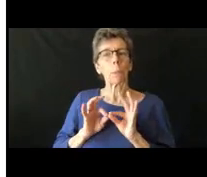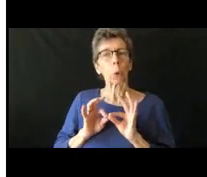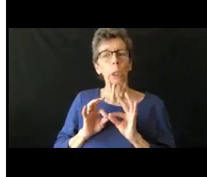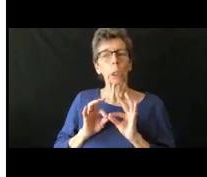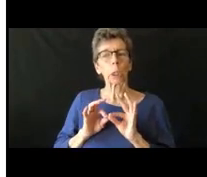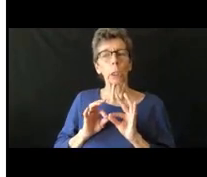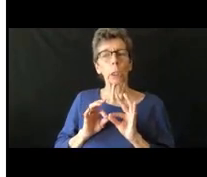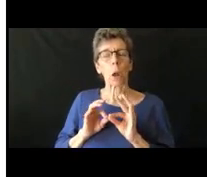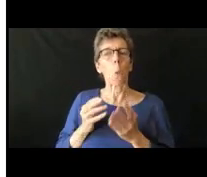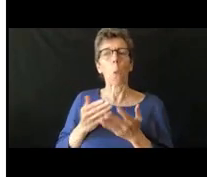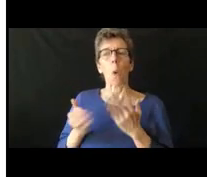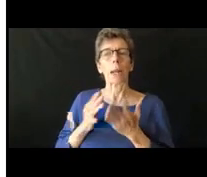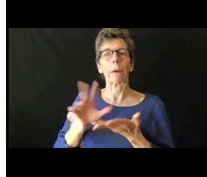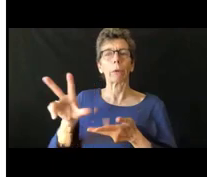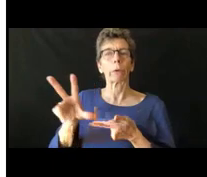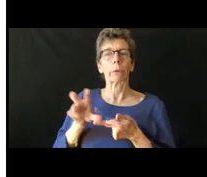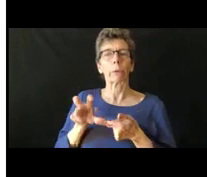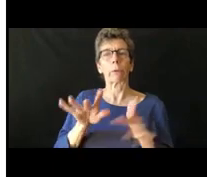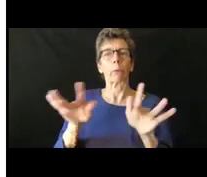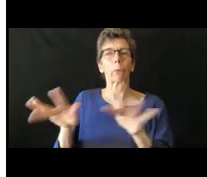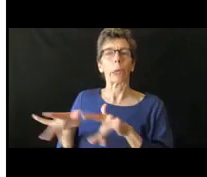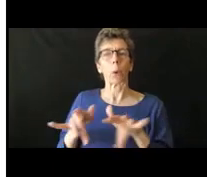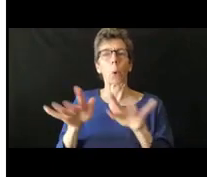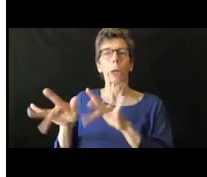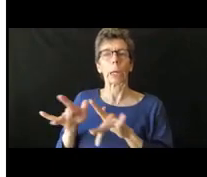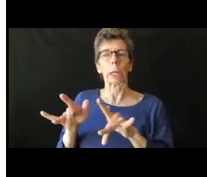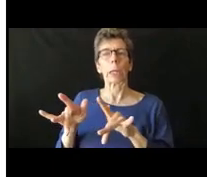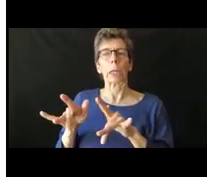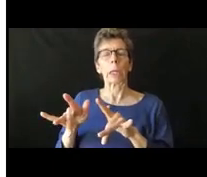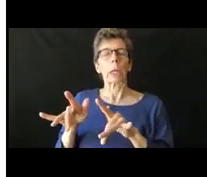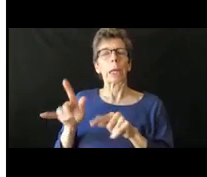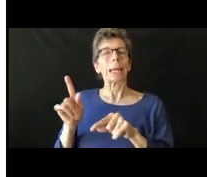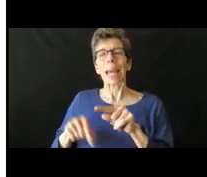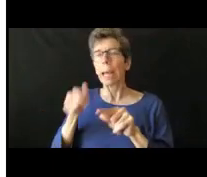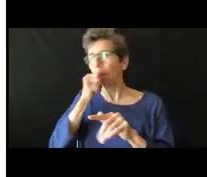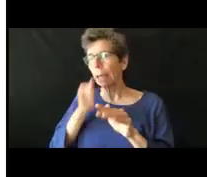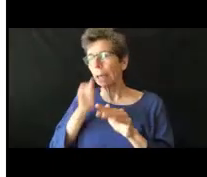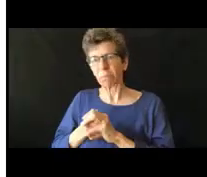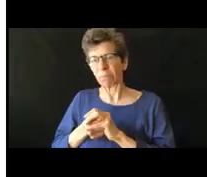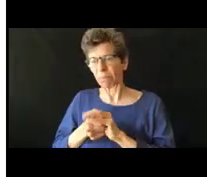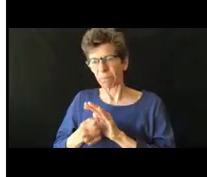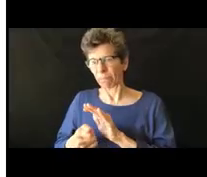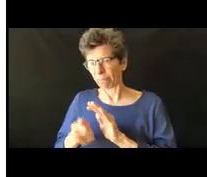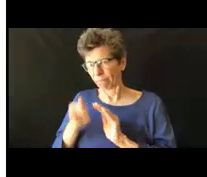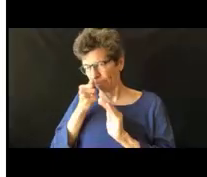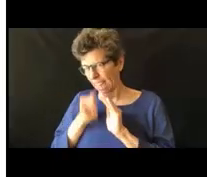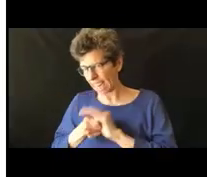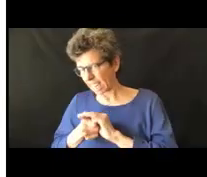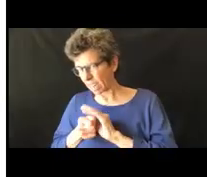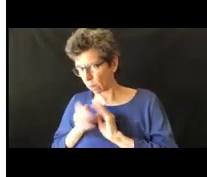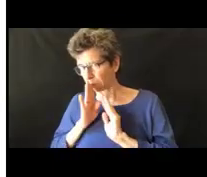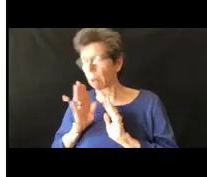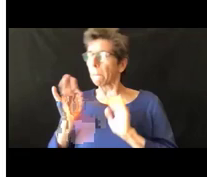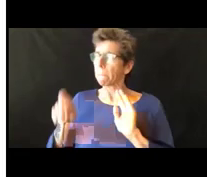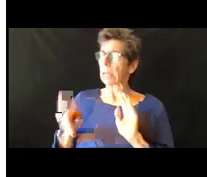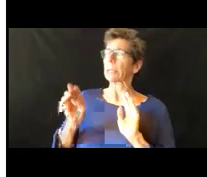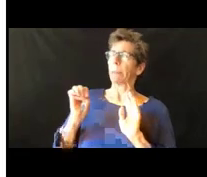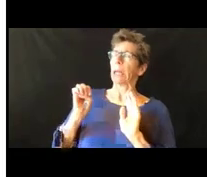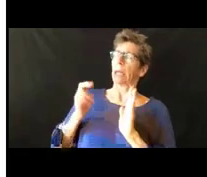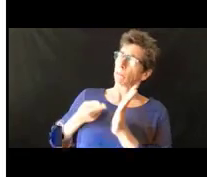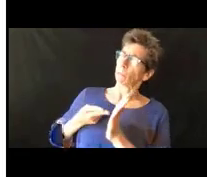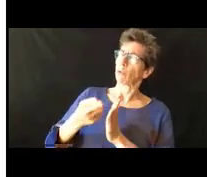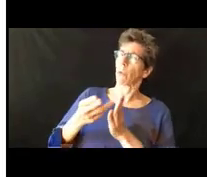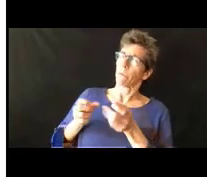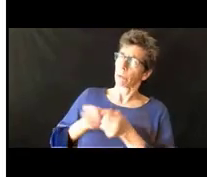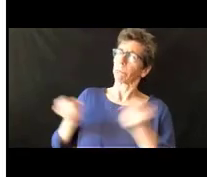que todo lo que se está grabando se esté haciendo abiertamente y que todo el mundo sepa que no sea en secreto pero a ver el panel a ver si